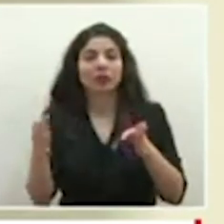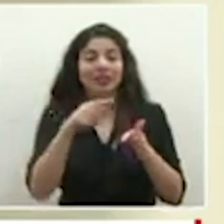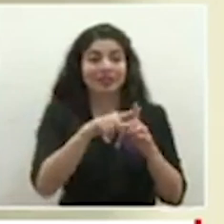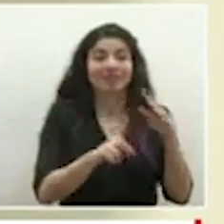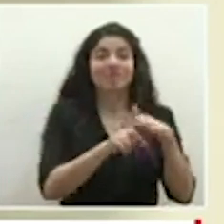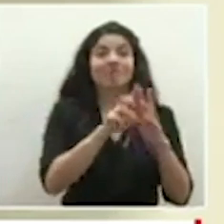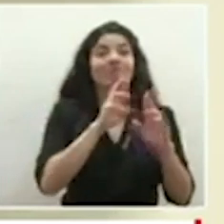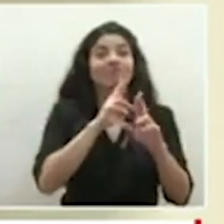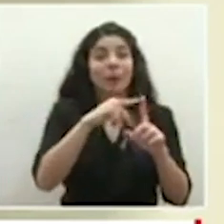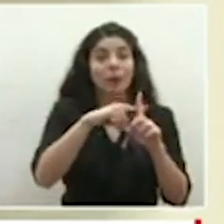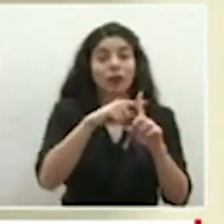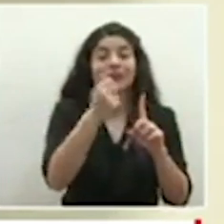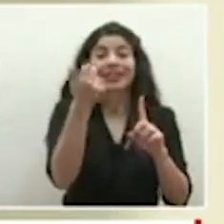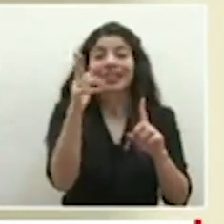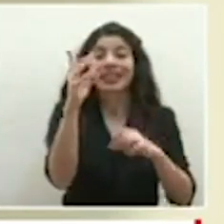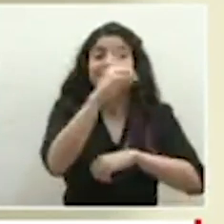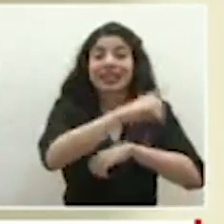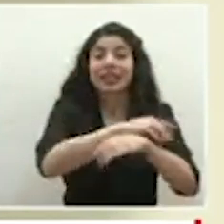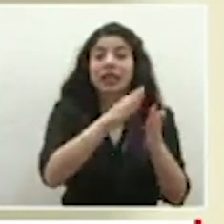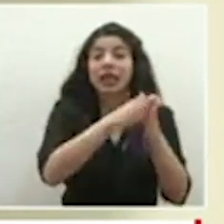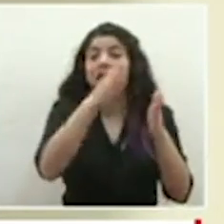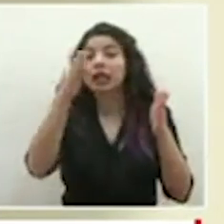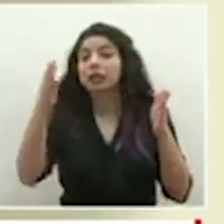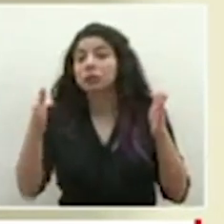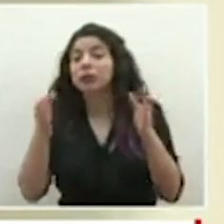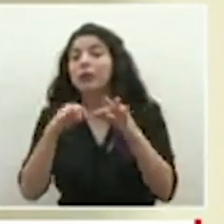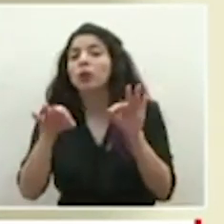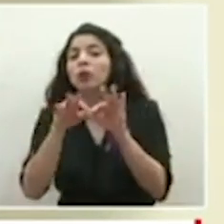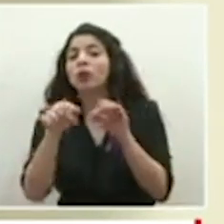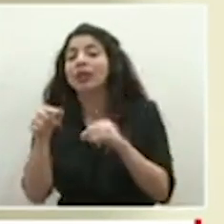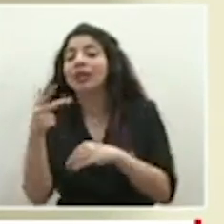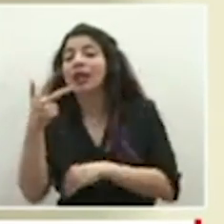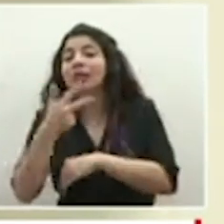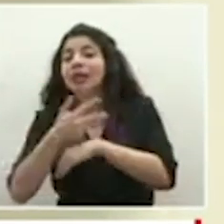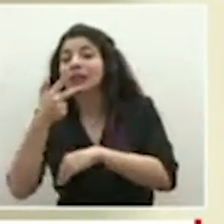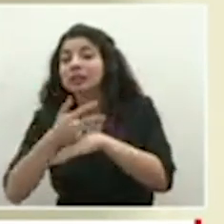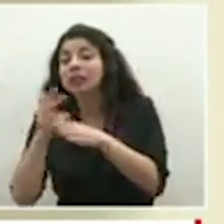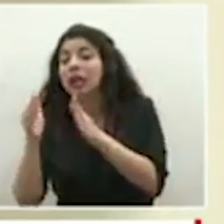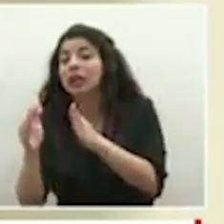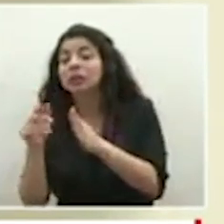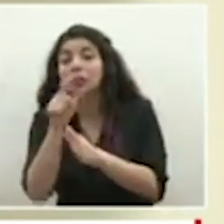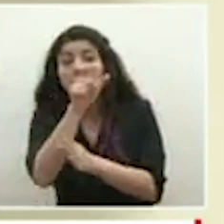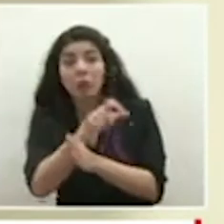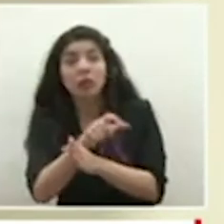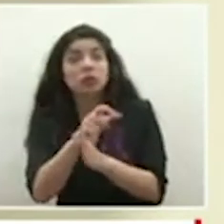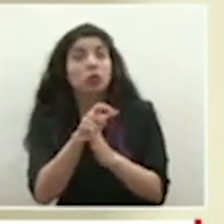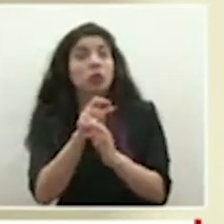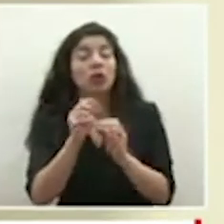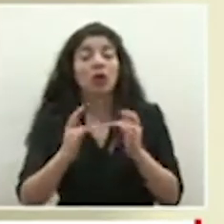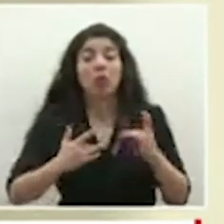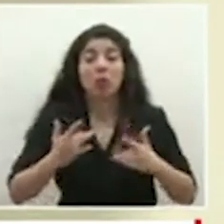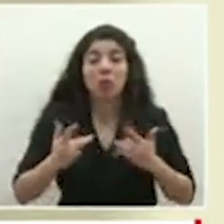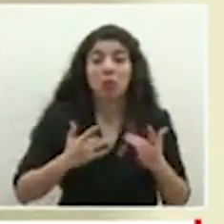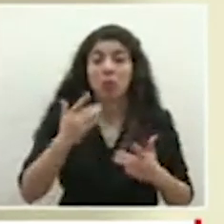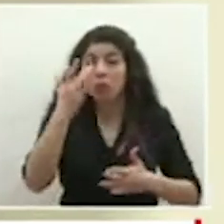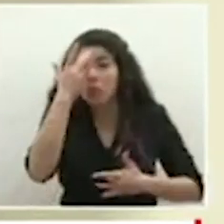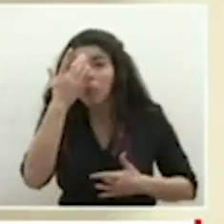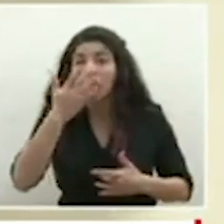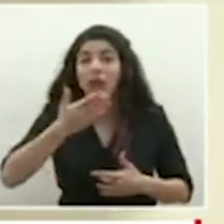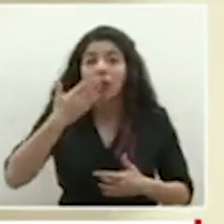resultado, siempre y cuando los últimos tres días, esa persona haya estado sin síntomas